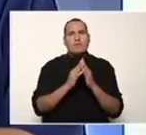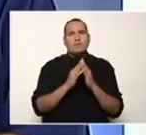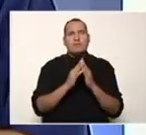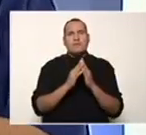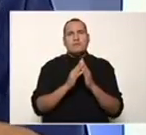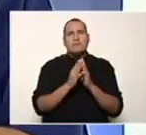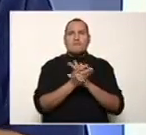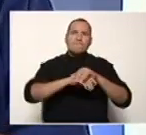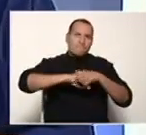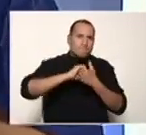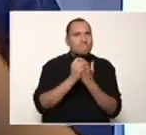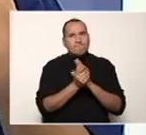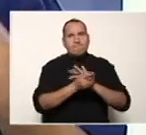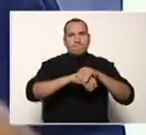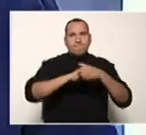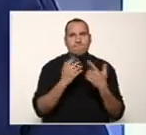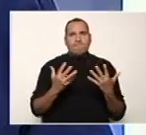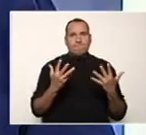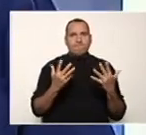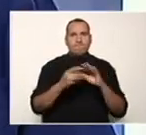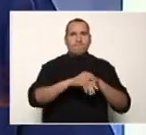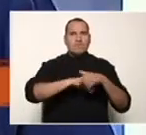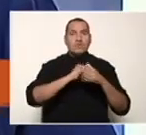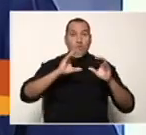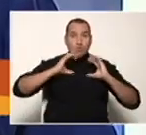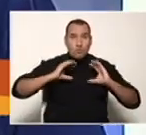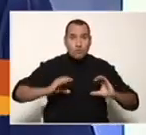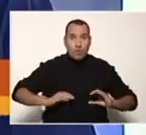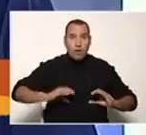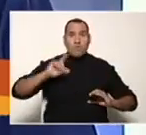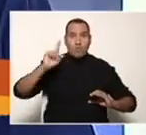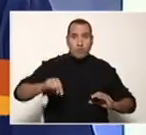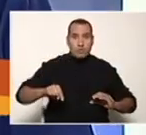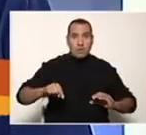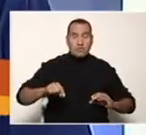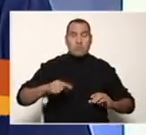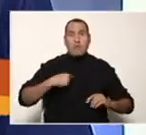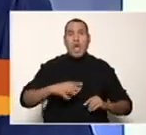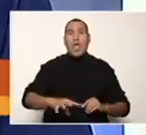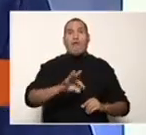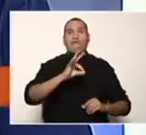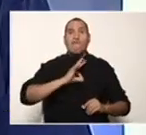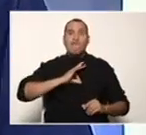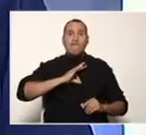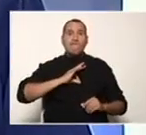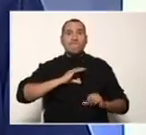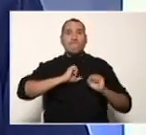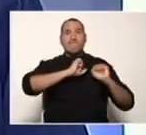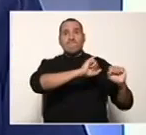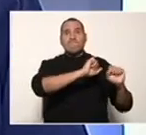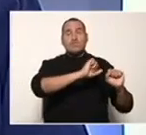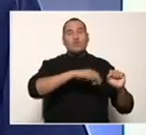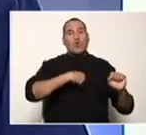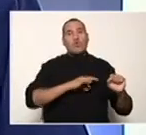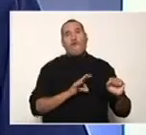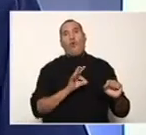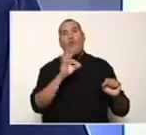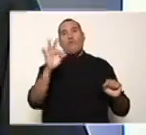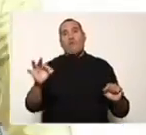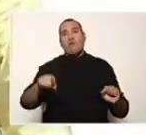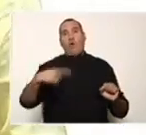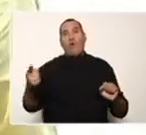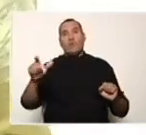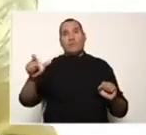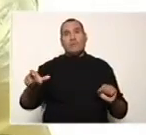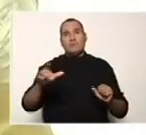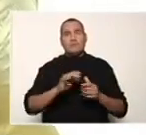una higiene tanto de nuestras manos como de nuestro cuerpo para no ser contagiado ni contagiar a nadie. Así